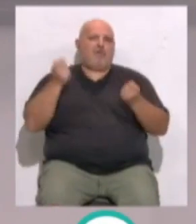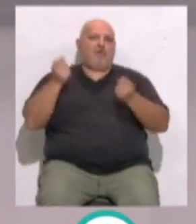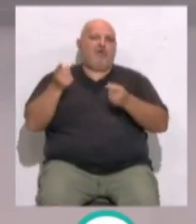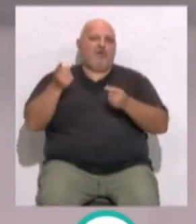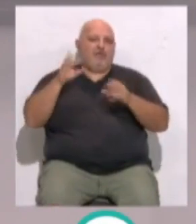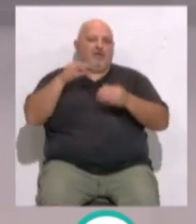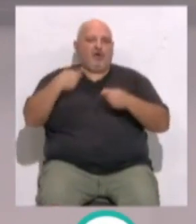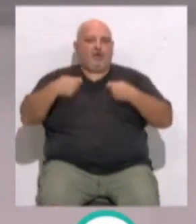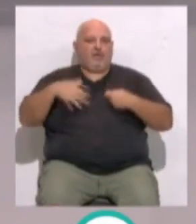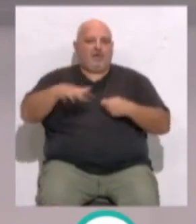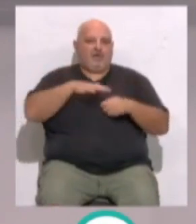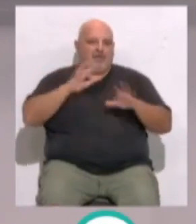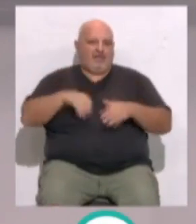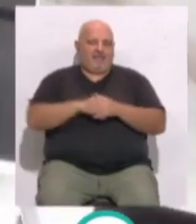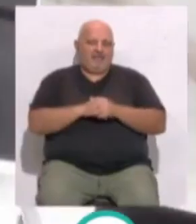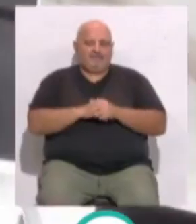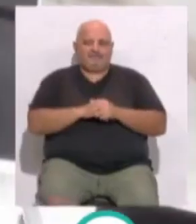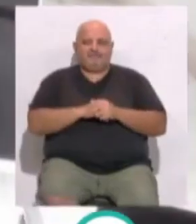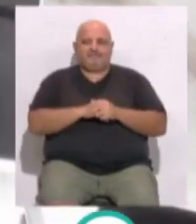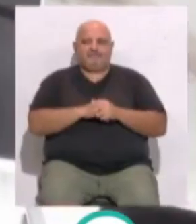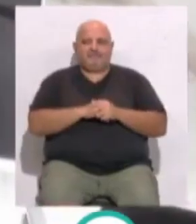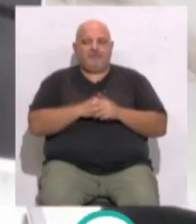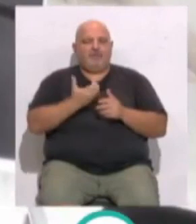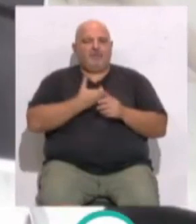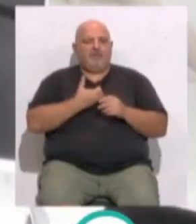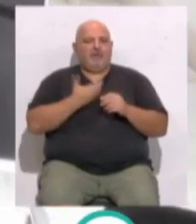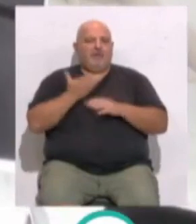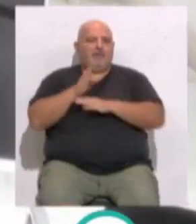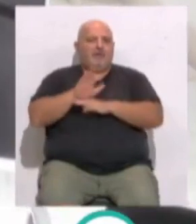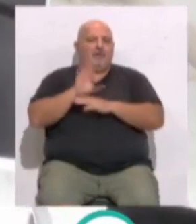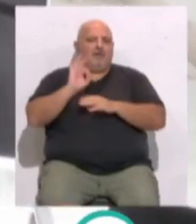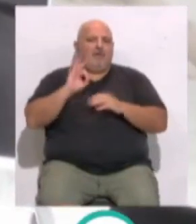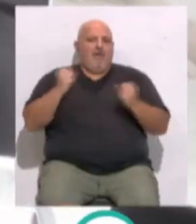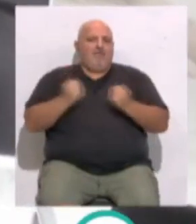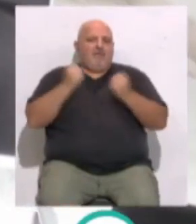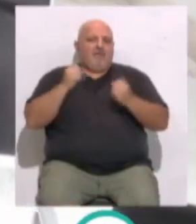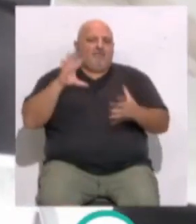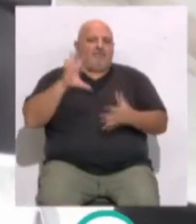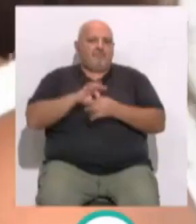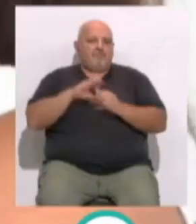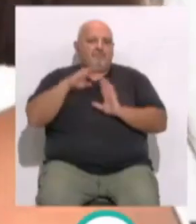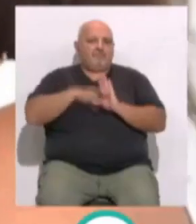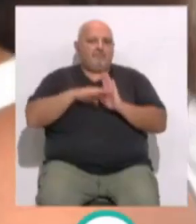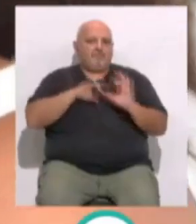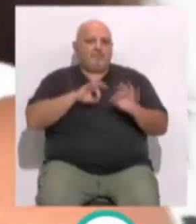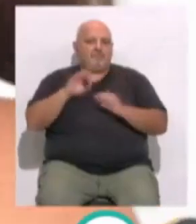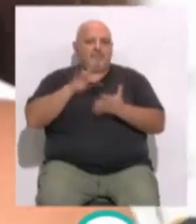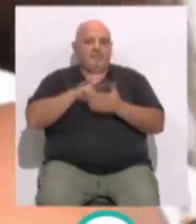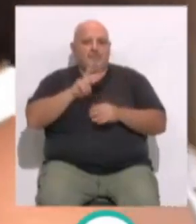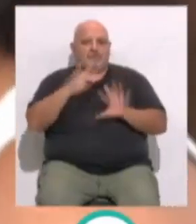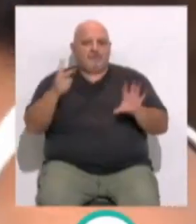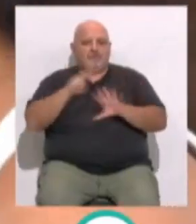la ciudad y del comercio local. El Ayuntamiento ha presentado las actividades que se han programado para los días